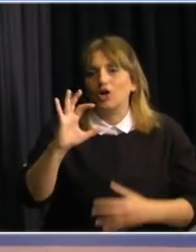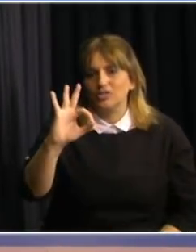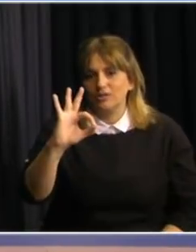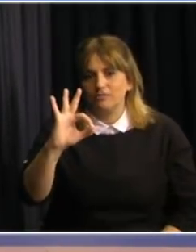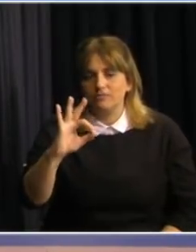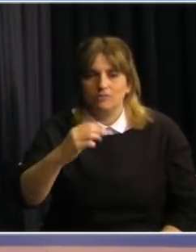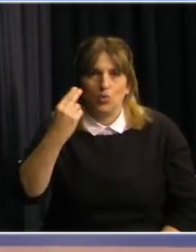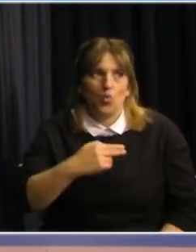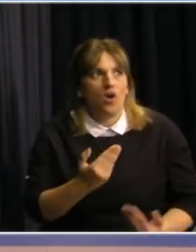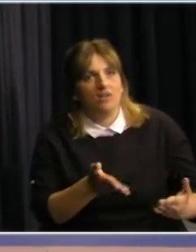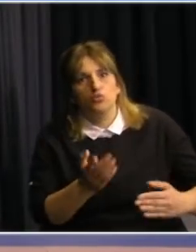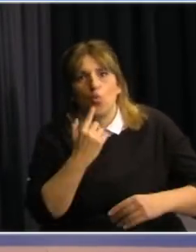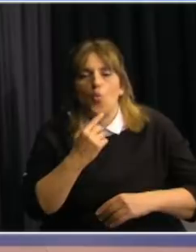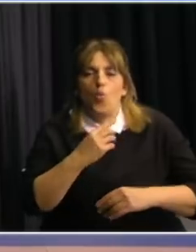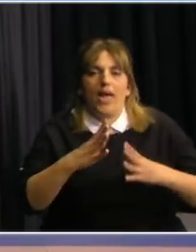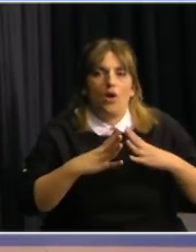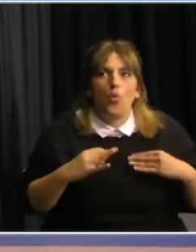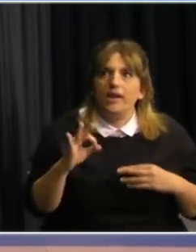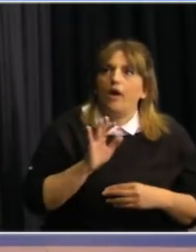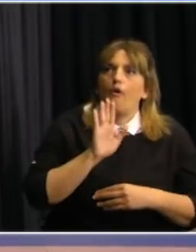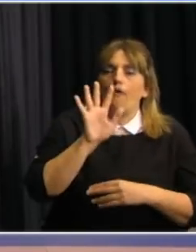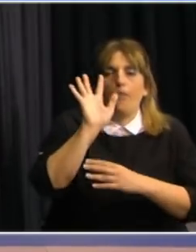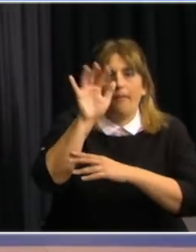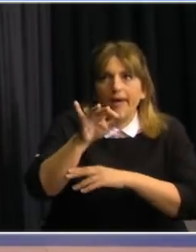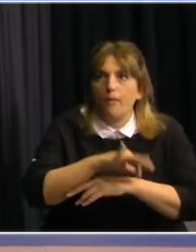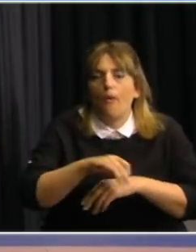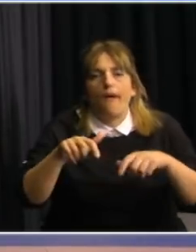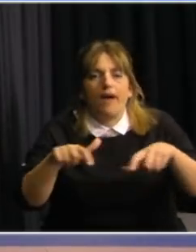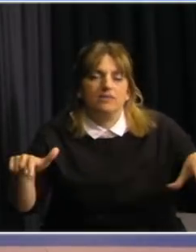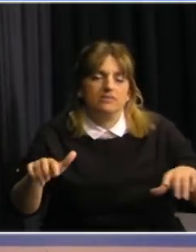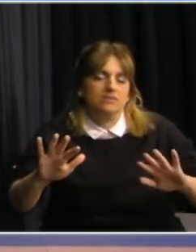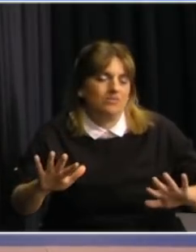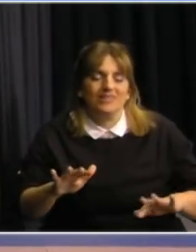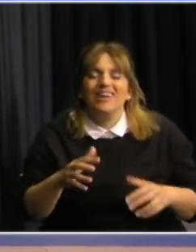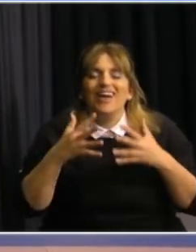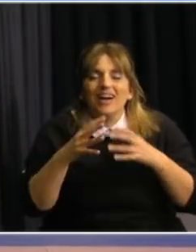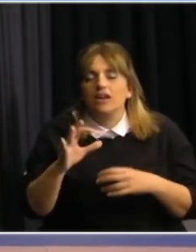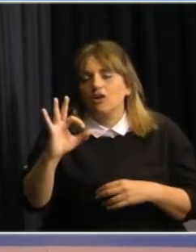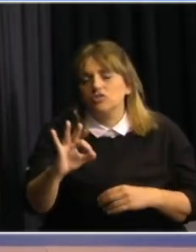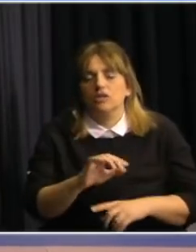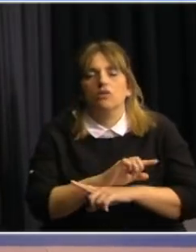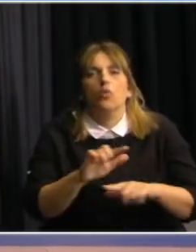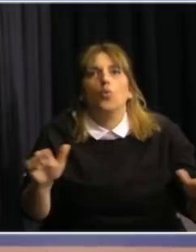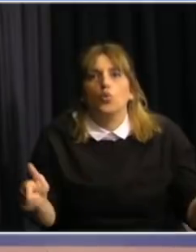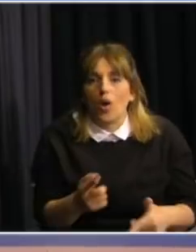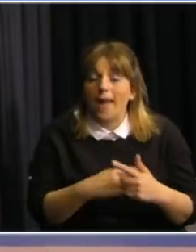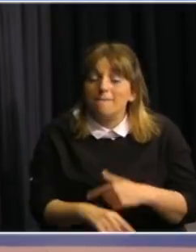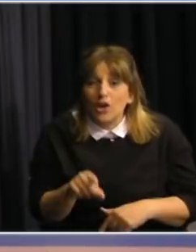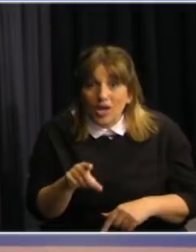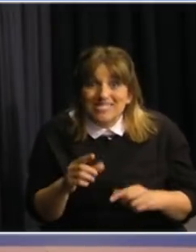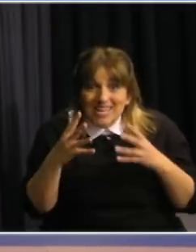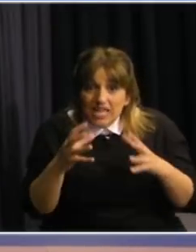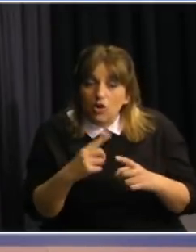nunca vamos a abrir una escuela nunca va a ir gente a una cancha de básquetbol eso no existe ese riesgo tiene que ser asumido por toda la sociedad y